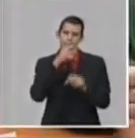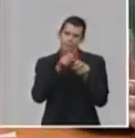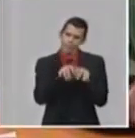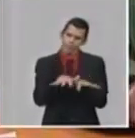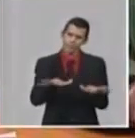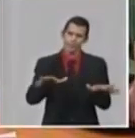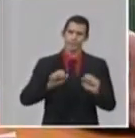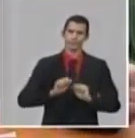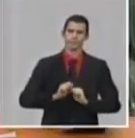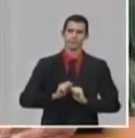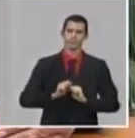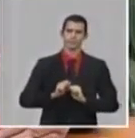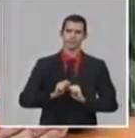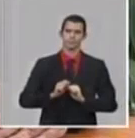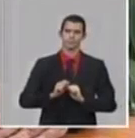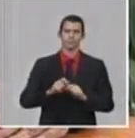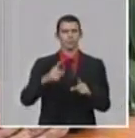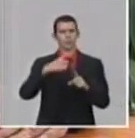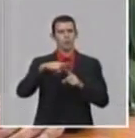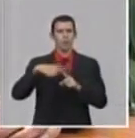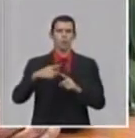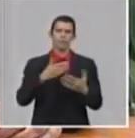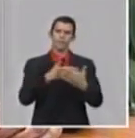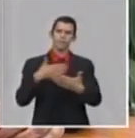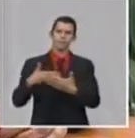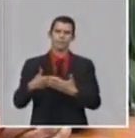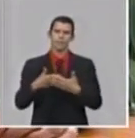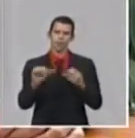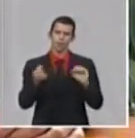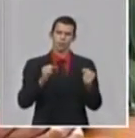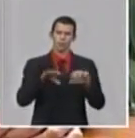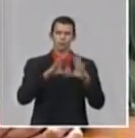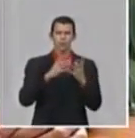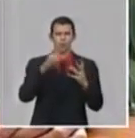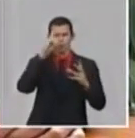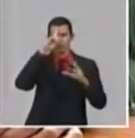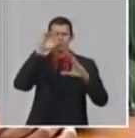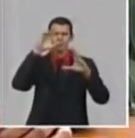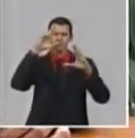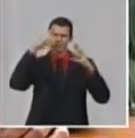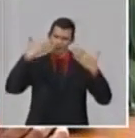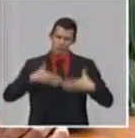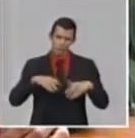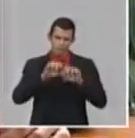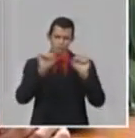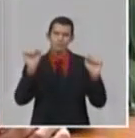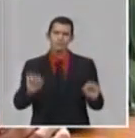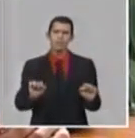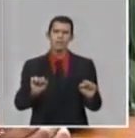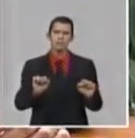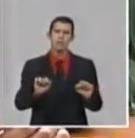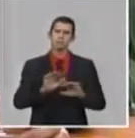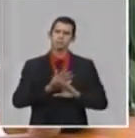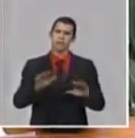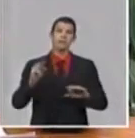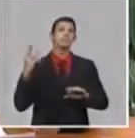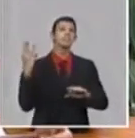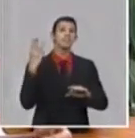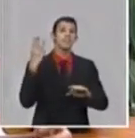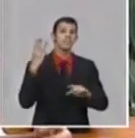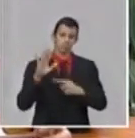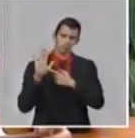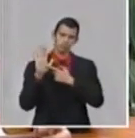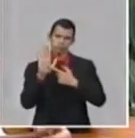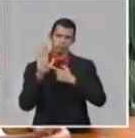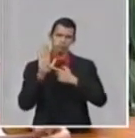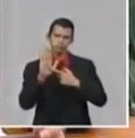que regulan todos los ensayos clínicos en el país. Presentamos el proyecto, fue aprobado por su